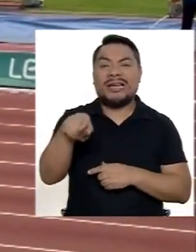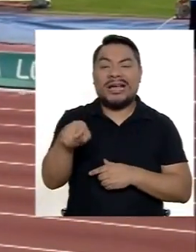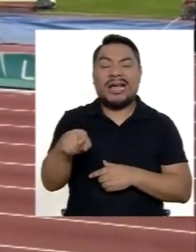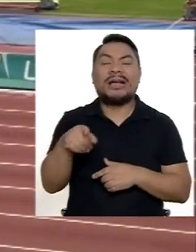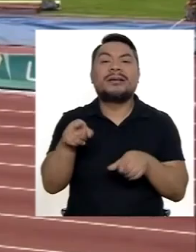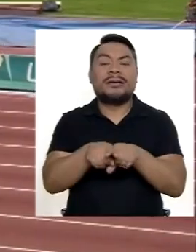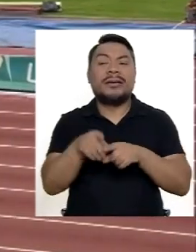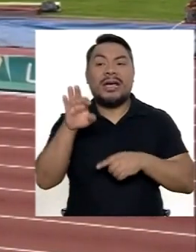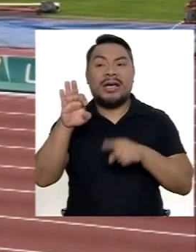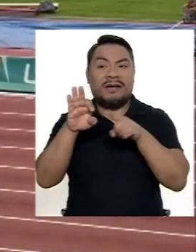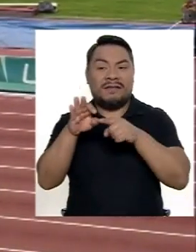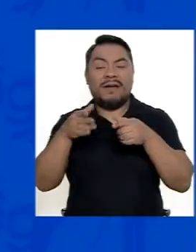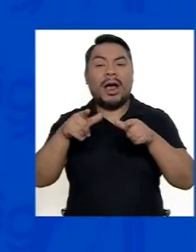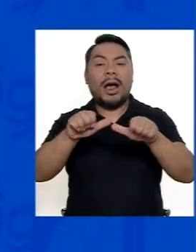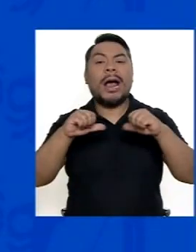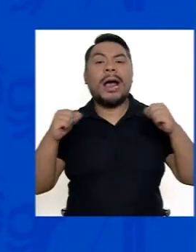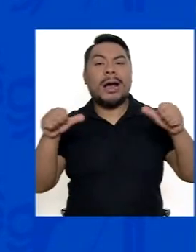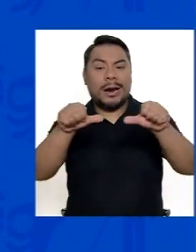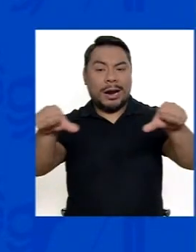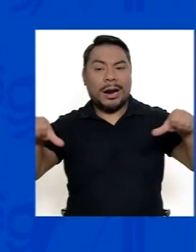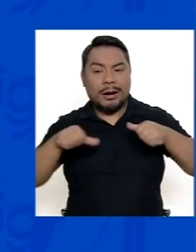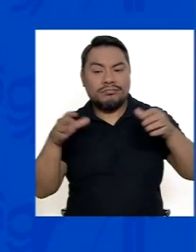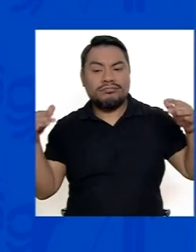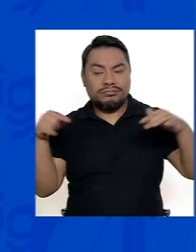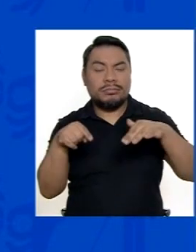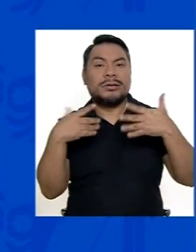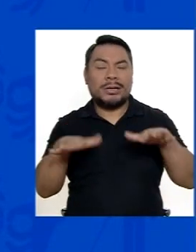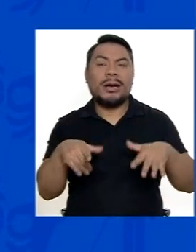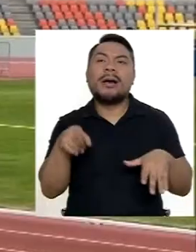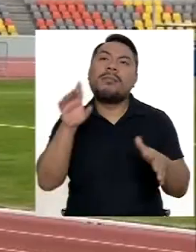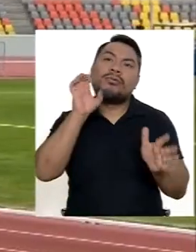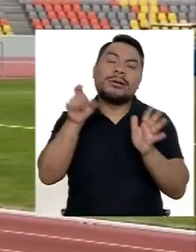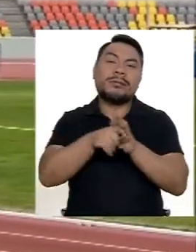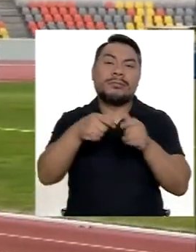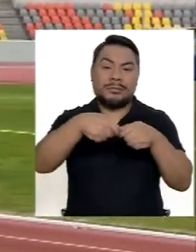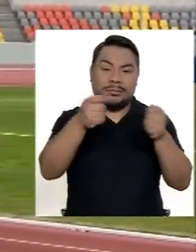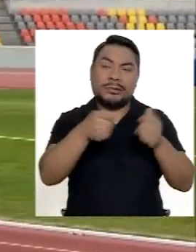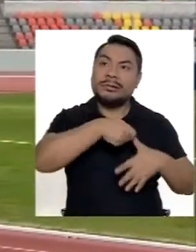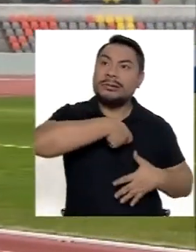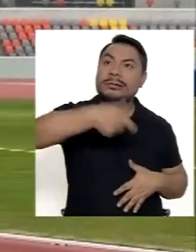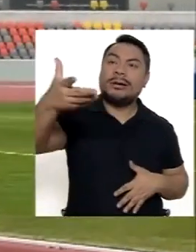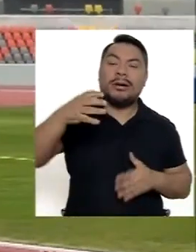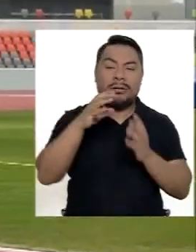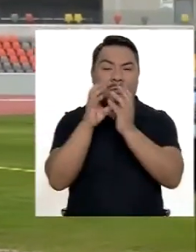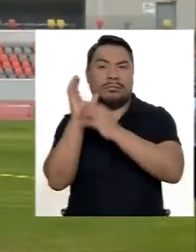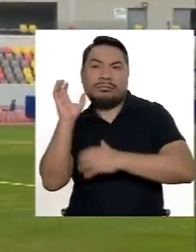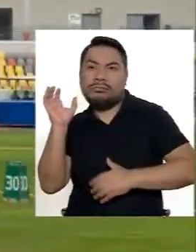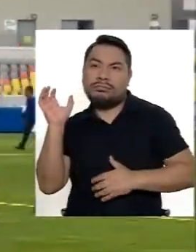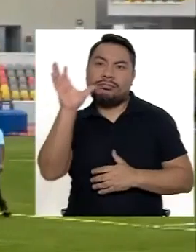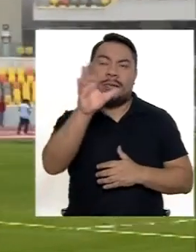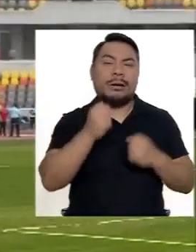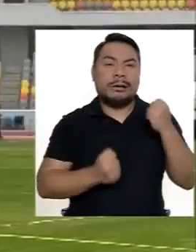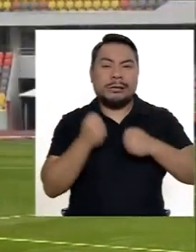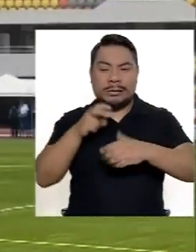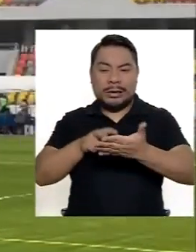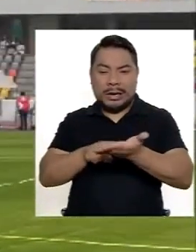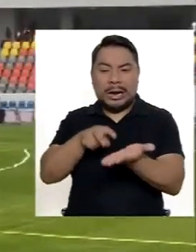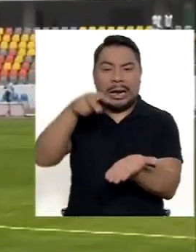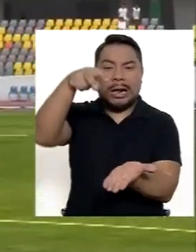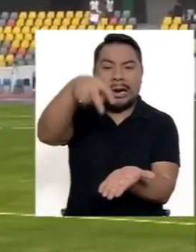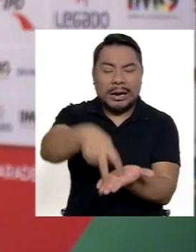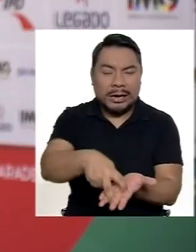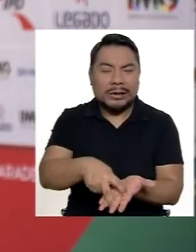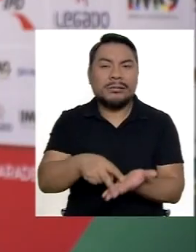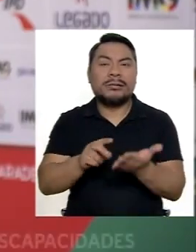Y F de field al campo Entonces han habido pruebas de lanzamiento de disco Lanzamiento de balas Salto largo